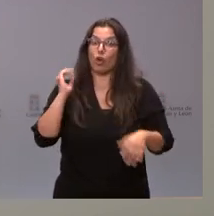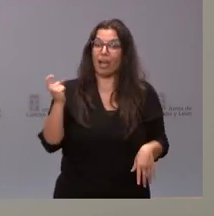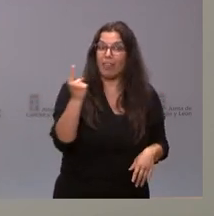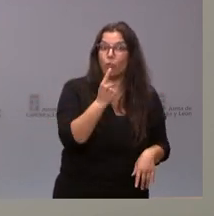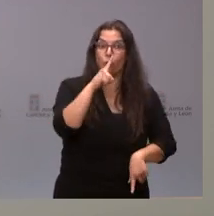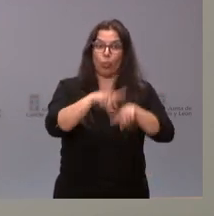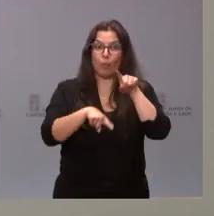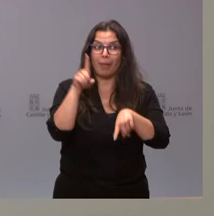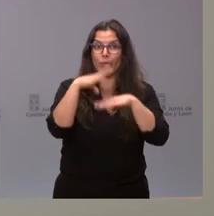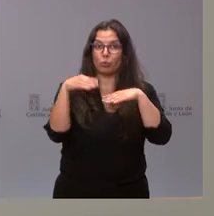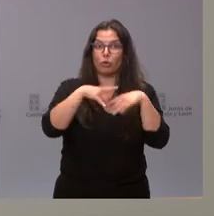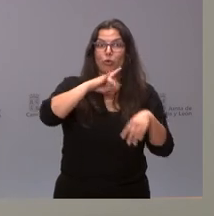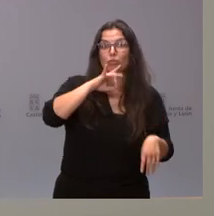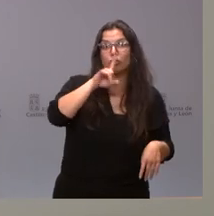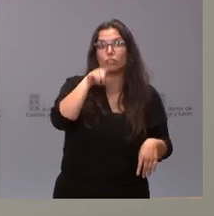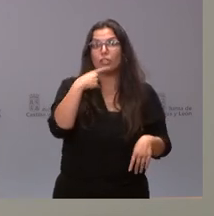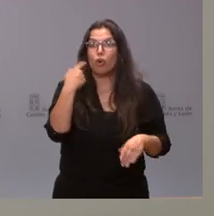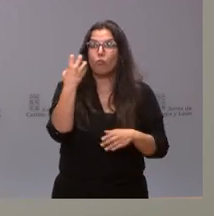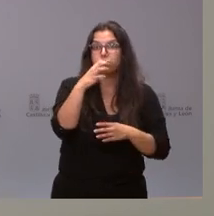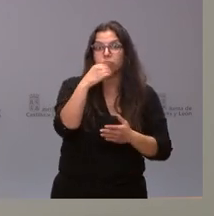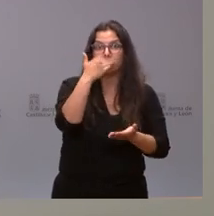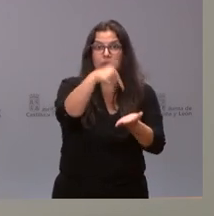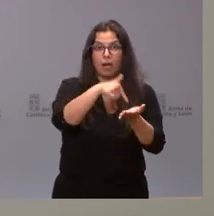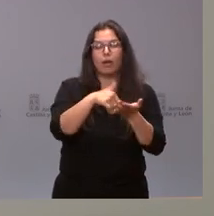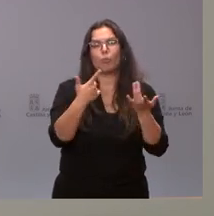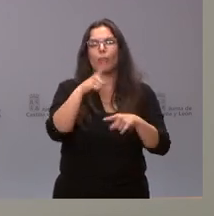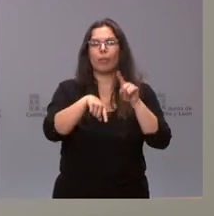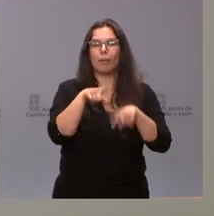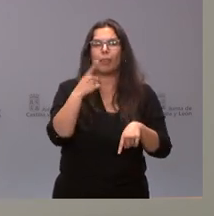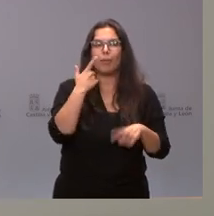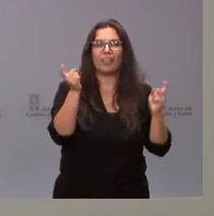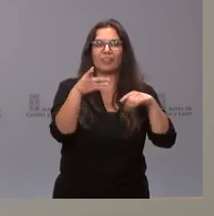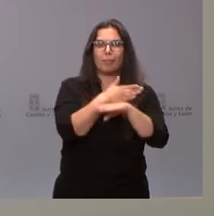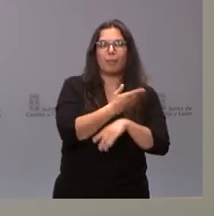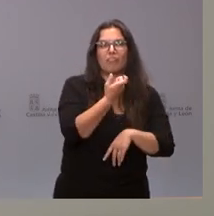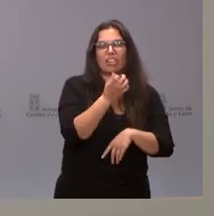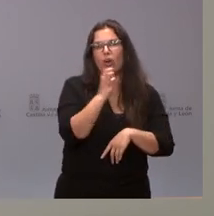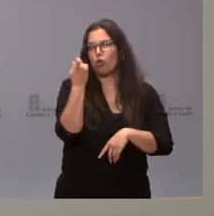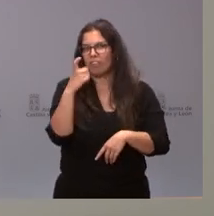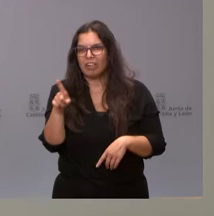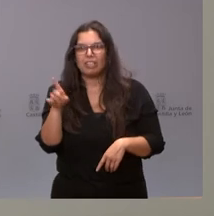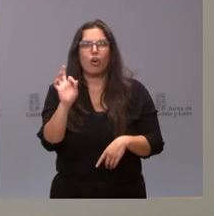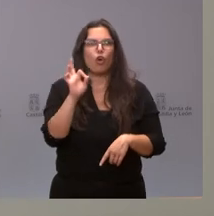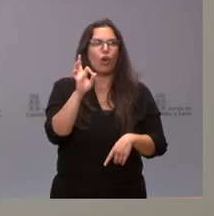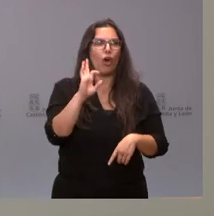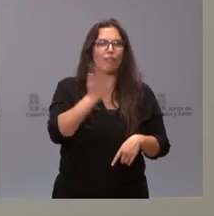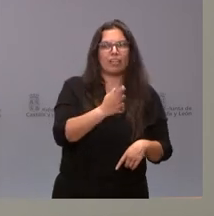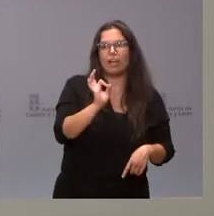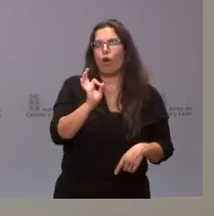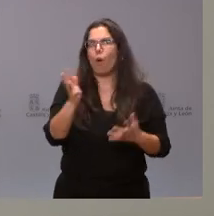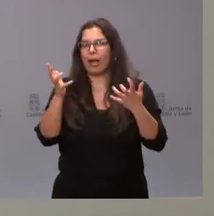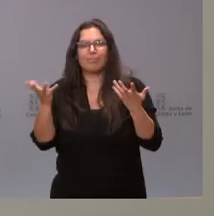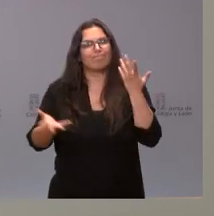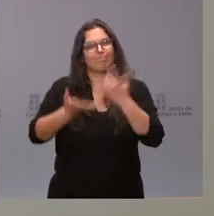satisfacción del usuario, habrá que ir decidiendo en qué medida la cita previa es más útil o no lo es. En aquellos casos donde